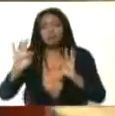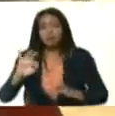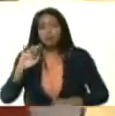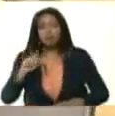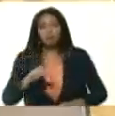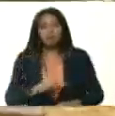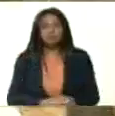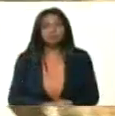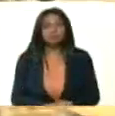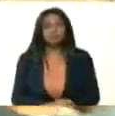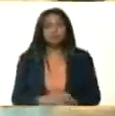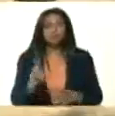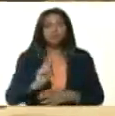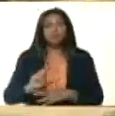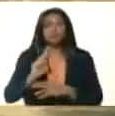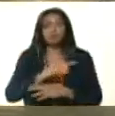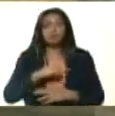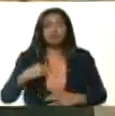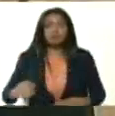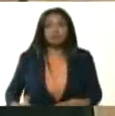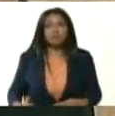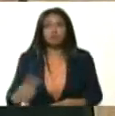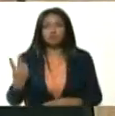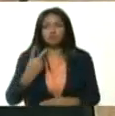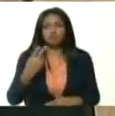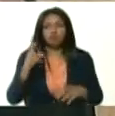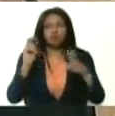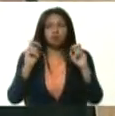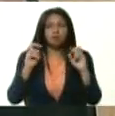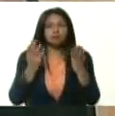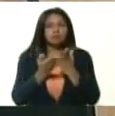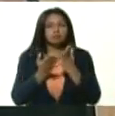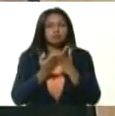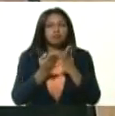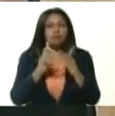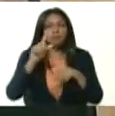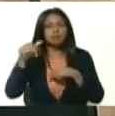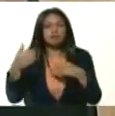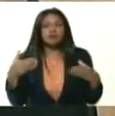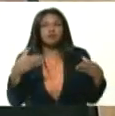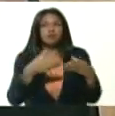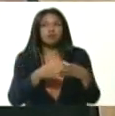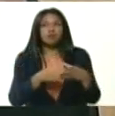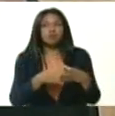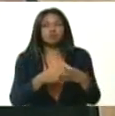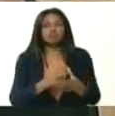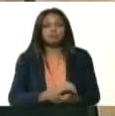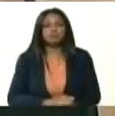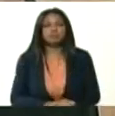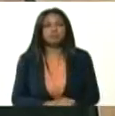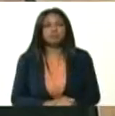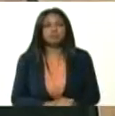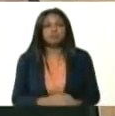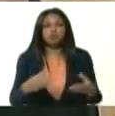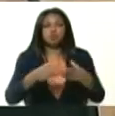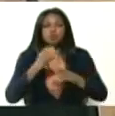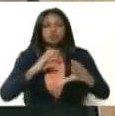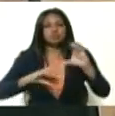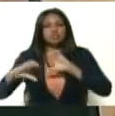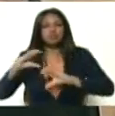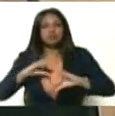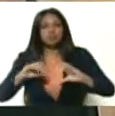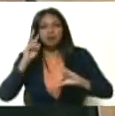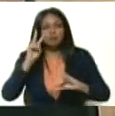está utilizando en China, que son dos cosas nuevas que se están estudiando. Ya mañana nos vamos a reunir en la comisión con este equipo científico